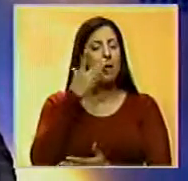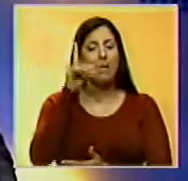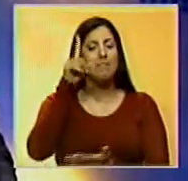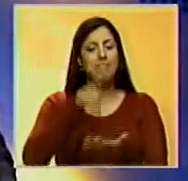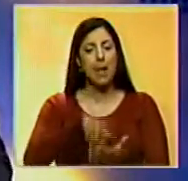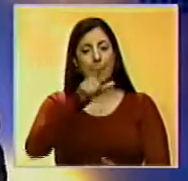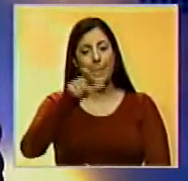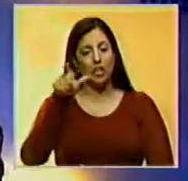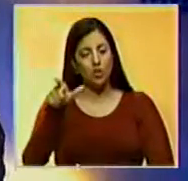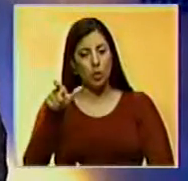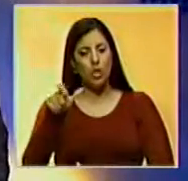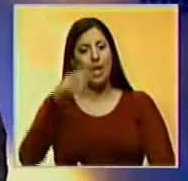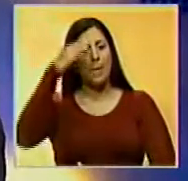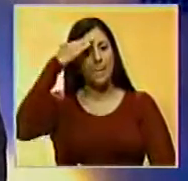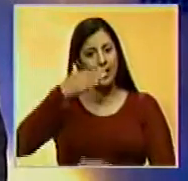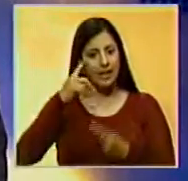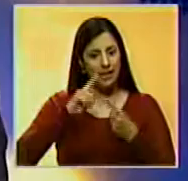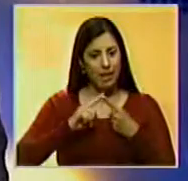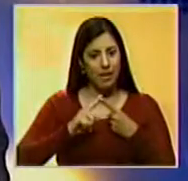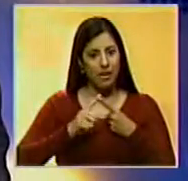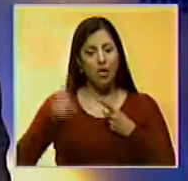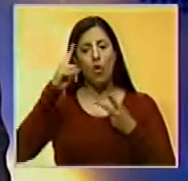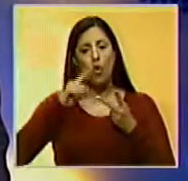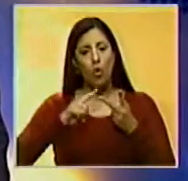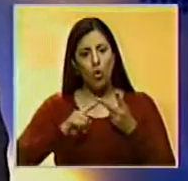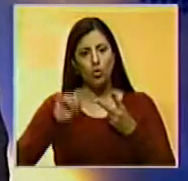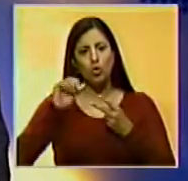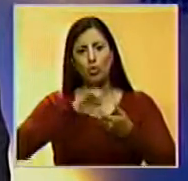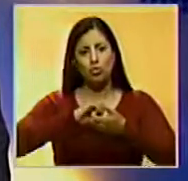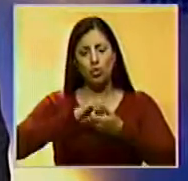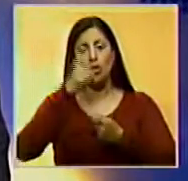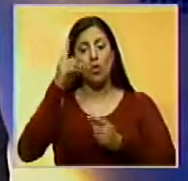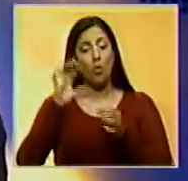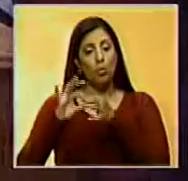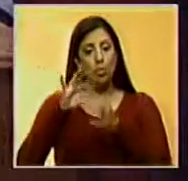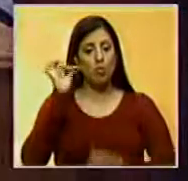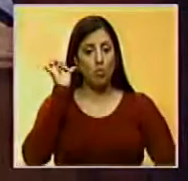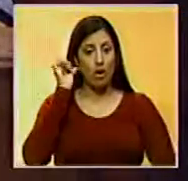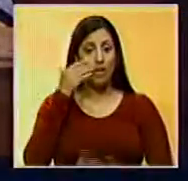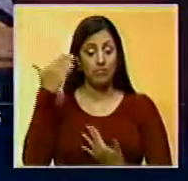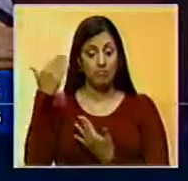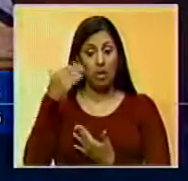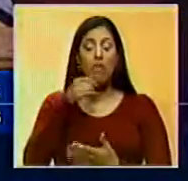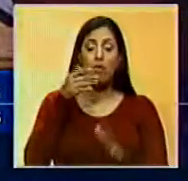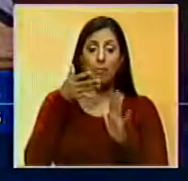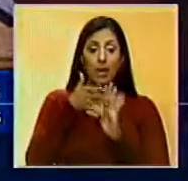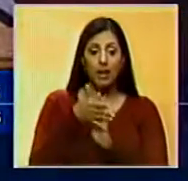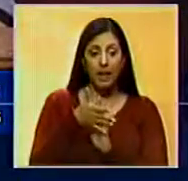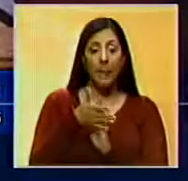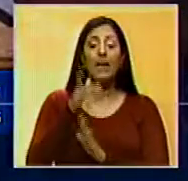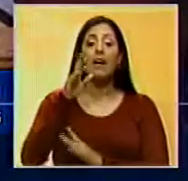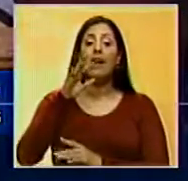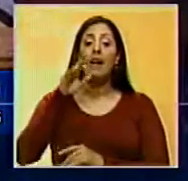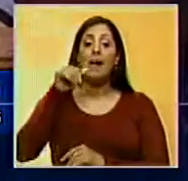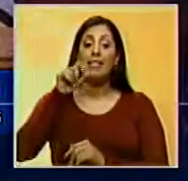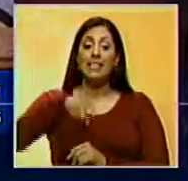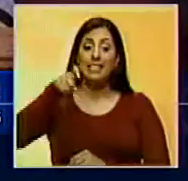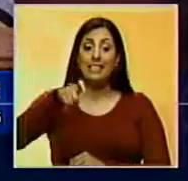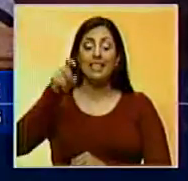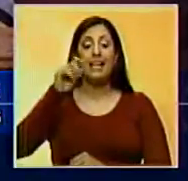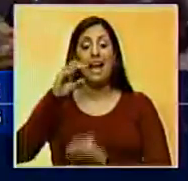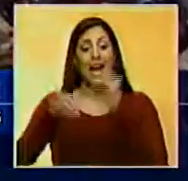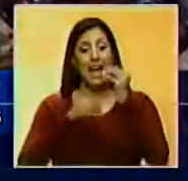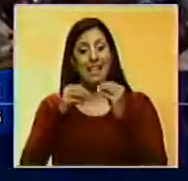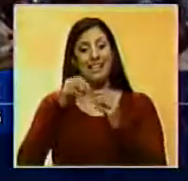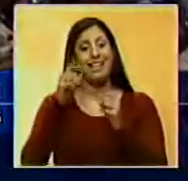mil efectivos entre Fuerza Armada Nacional Bolivariana, la SUNDE y una mujer. El Superintendente Nacional, William Contreras, informó que es necesario